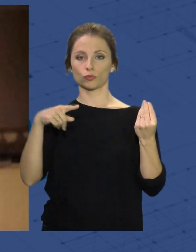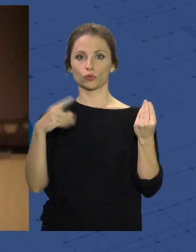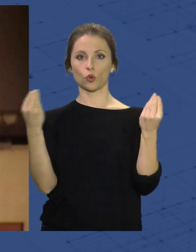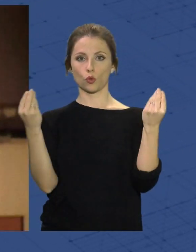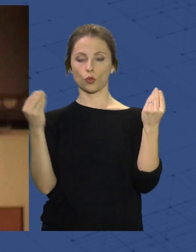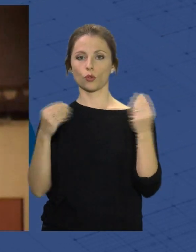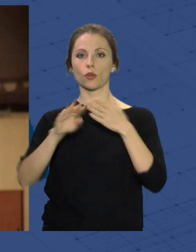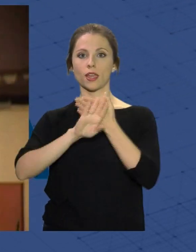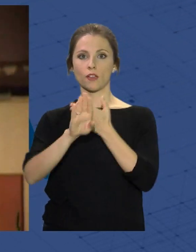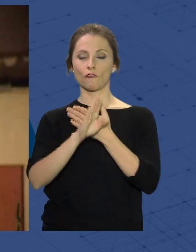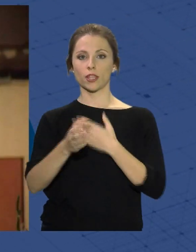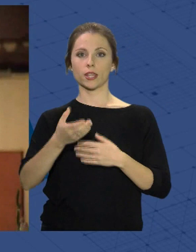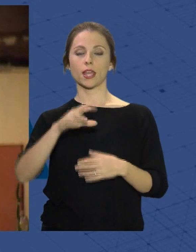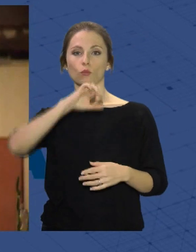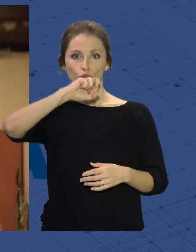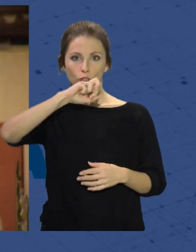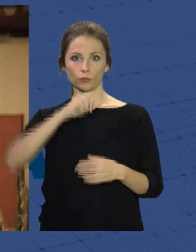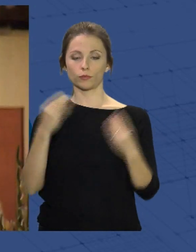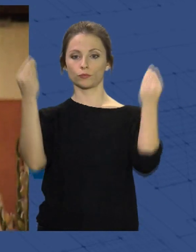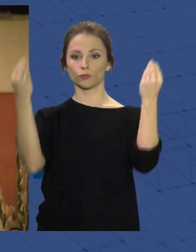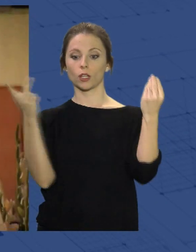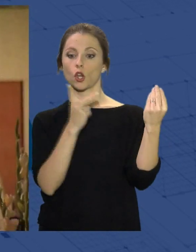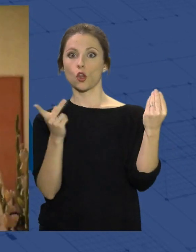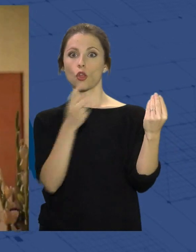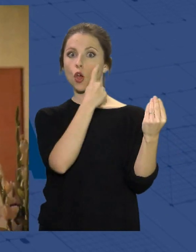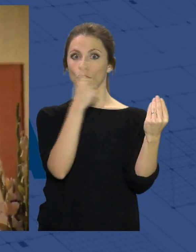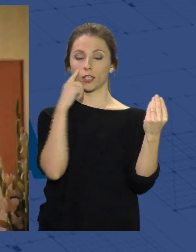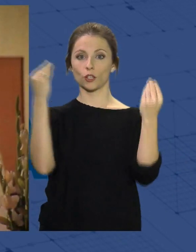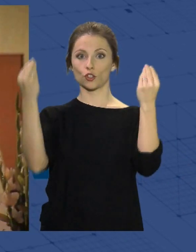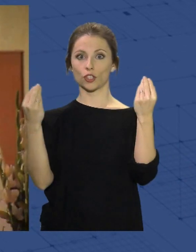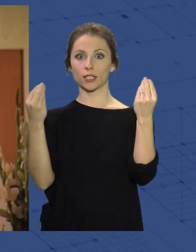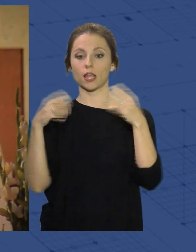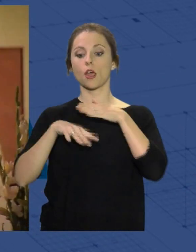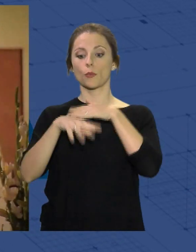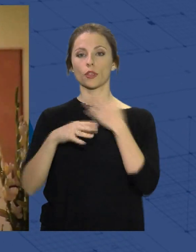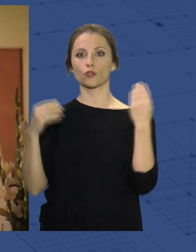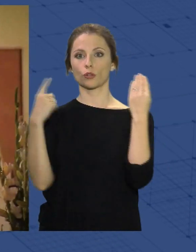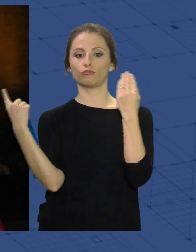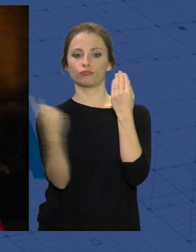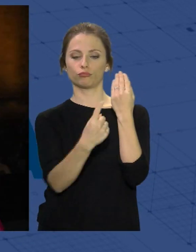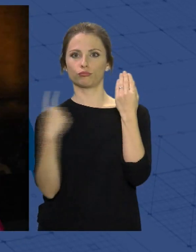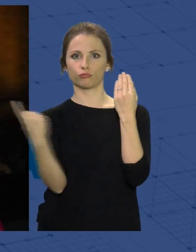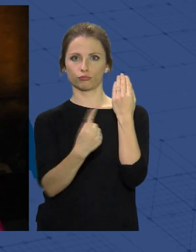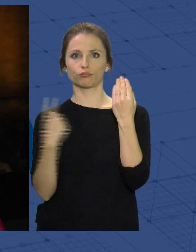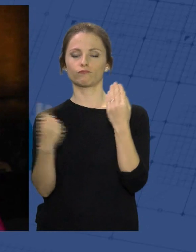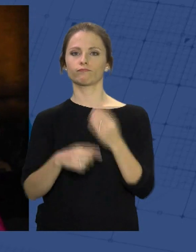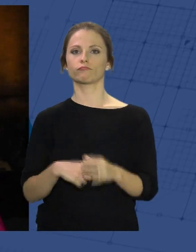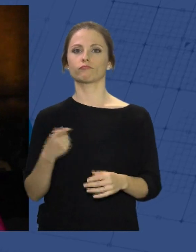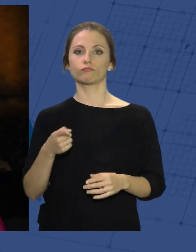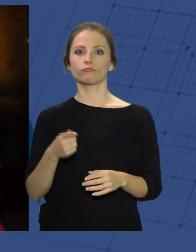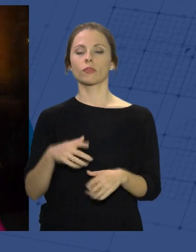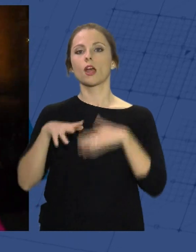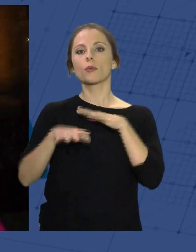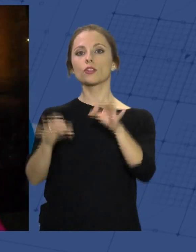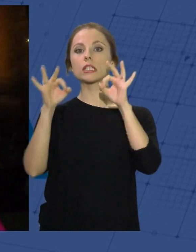frente al Palacio Episcopal. Ambas tallas fueron testigos del discurrir de los diez pasos de esta magna Lumen Dei Inaeternum. Magna, como se ha